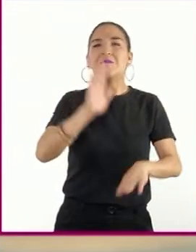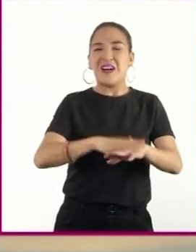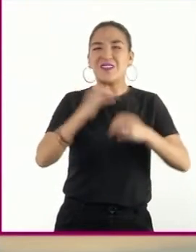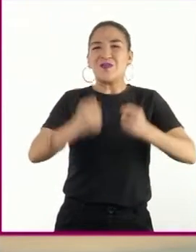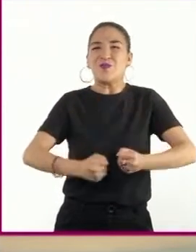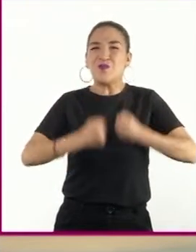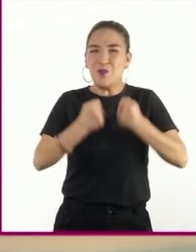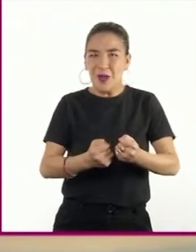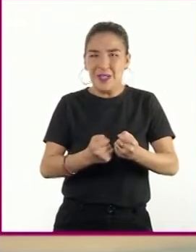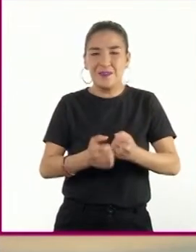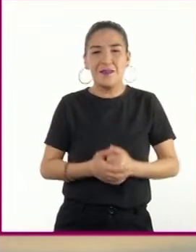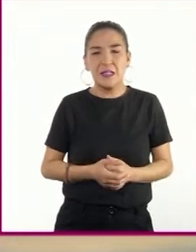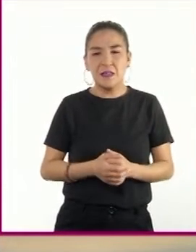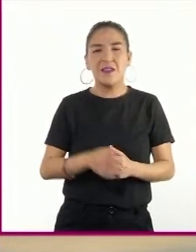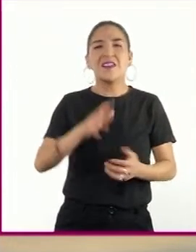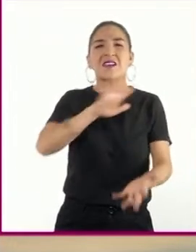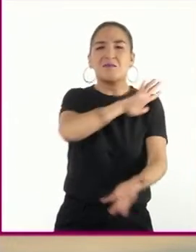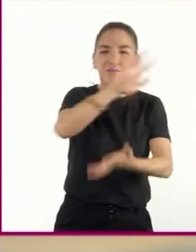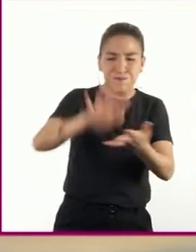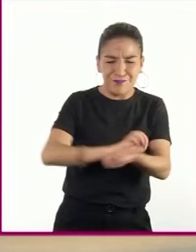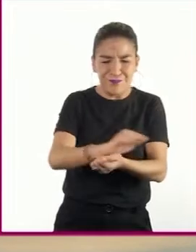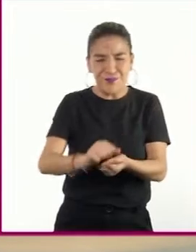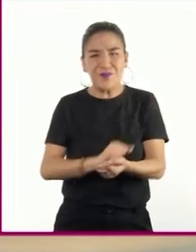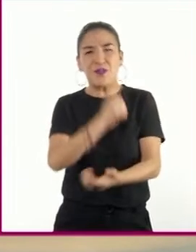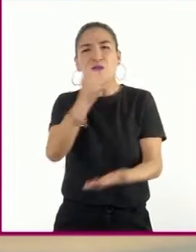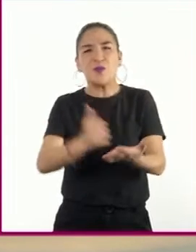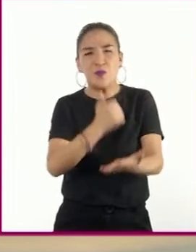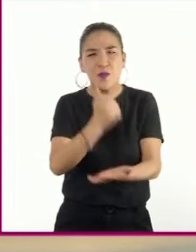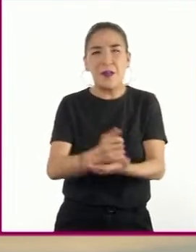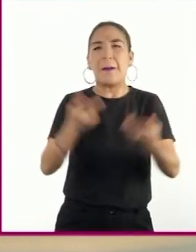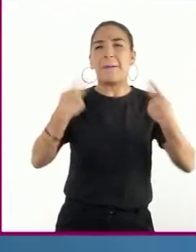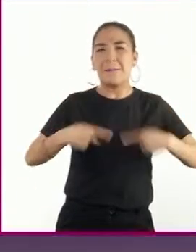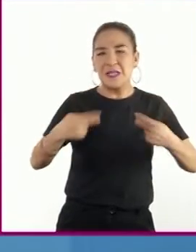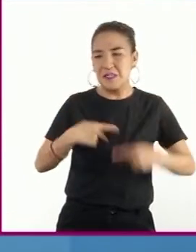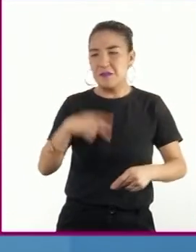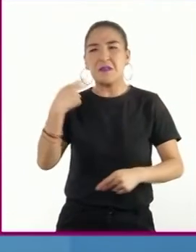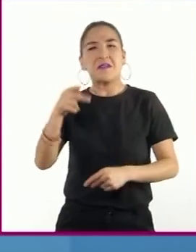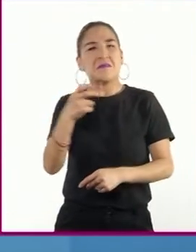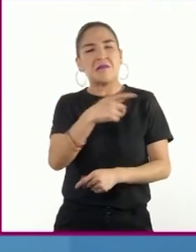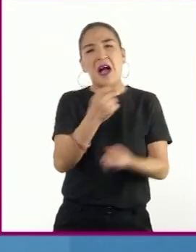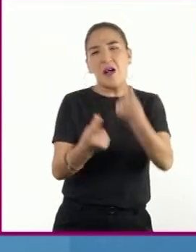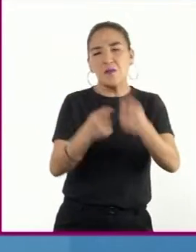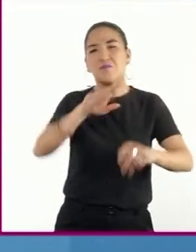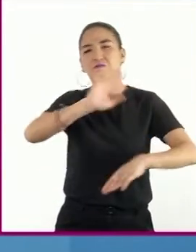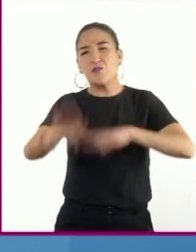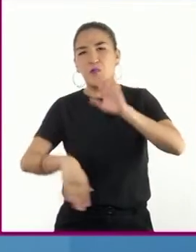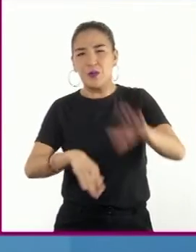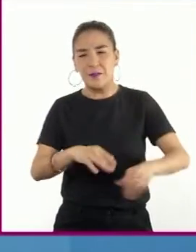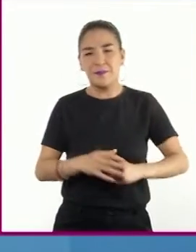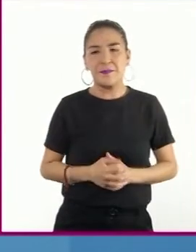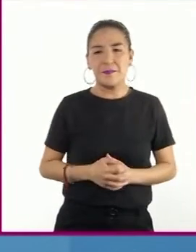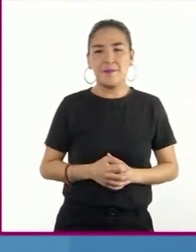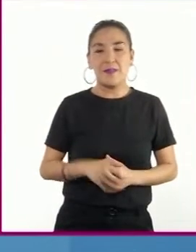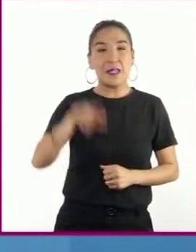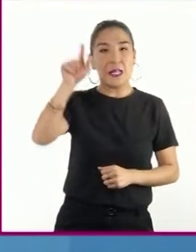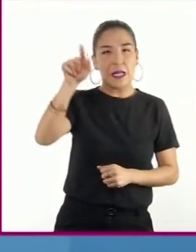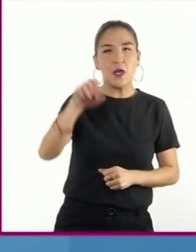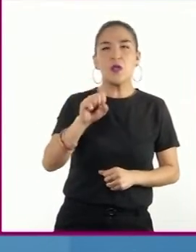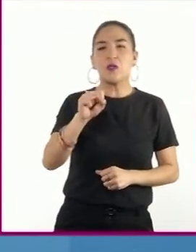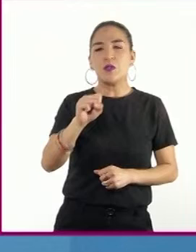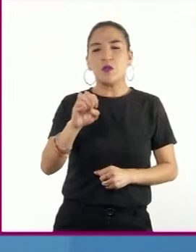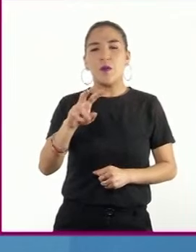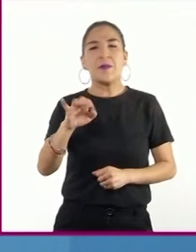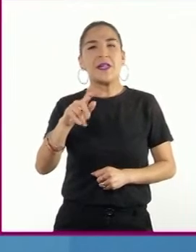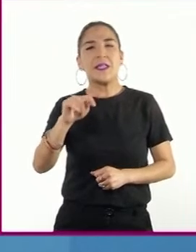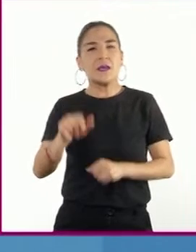intensos, destruyendo ciudades y matando civiles. En el oeste, los soviéticos llegaron